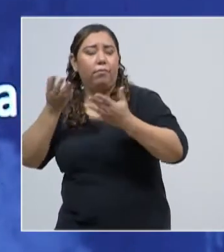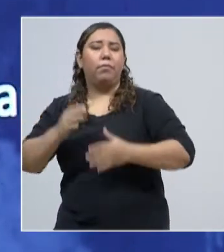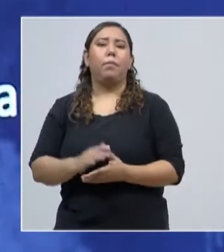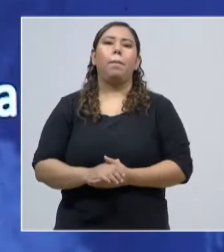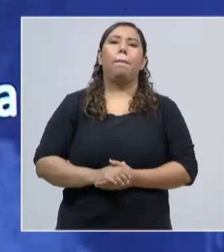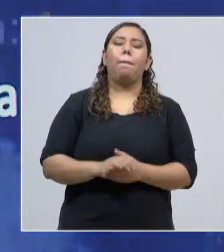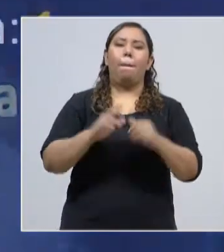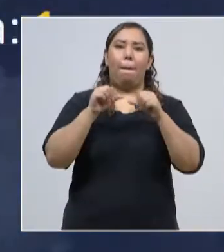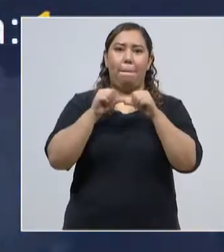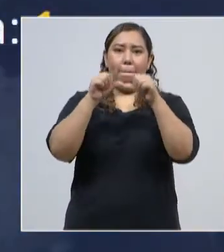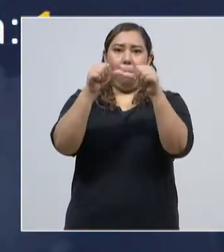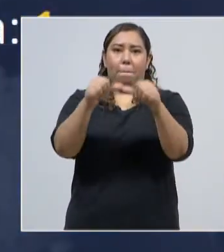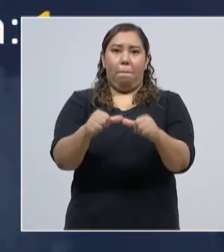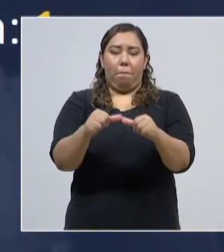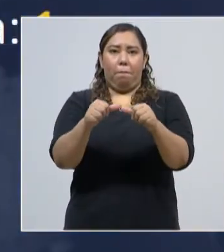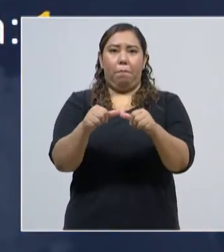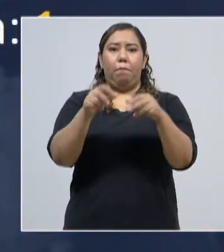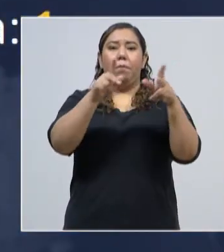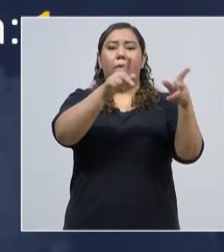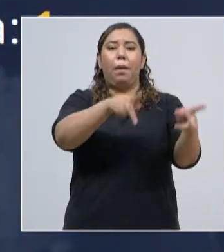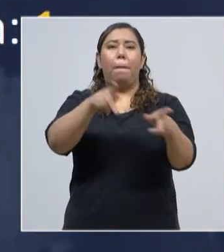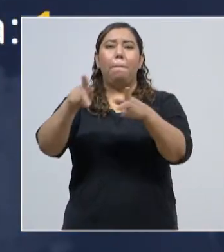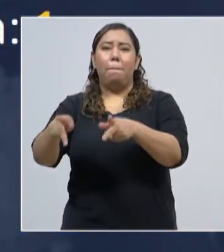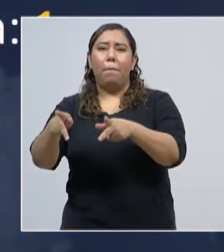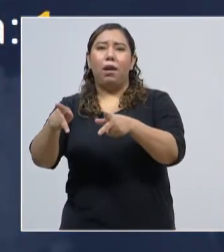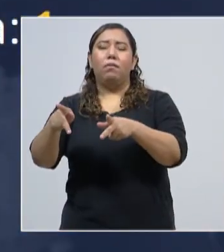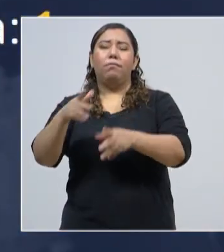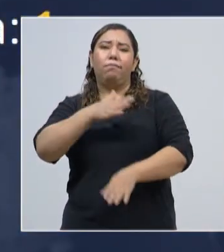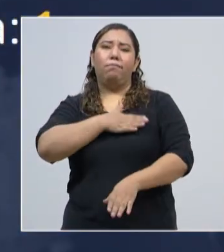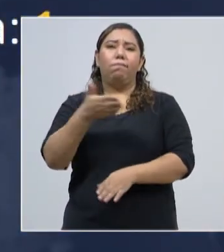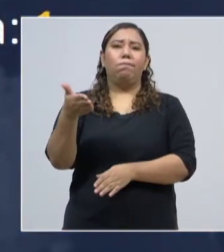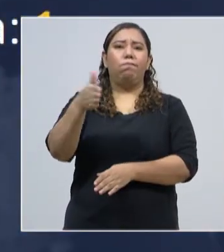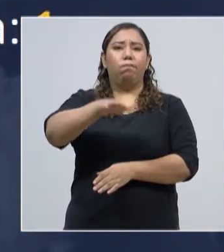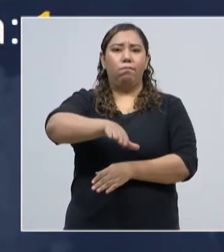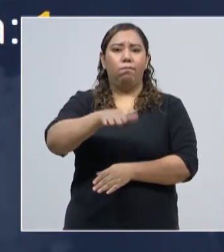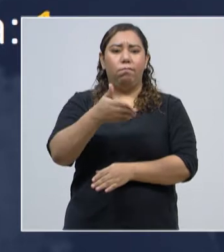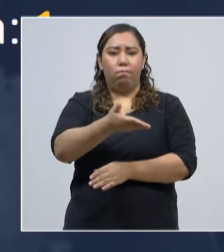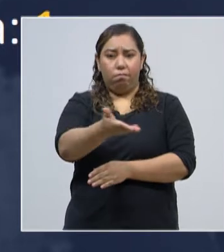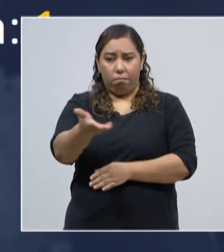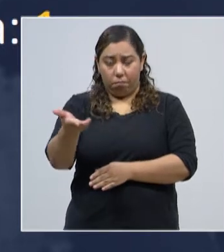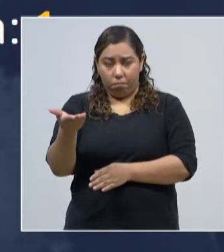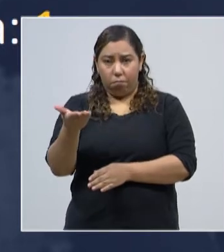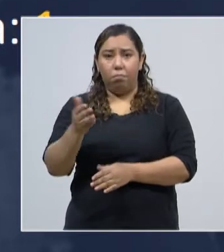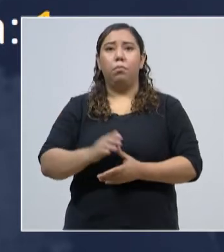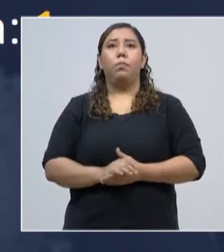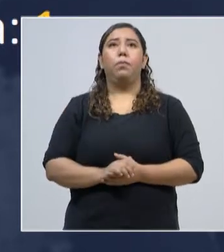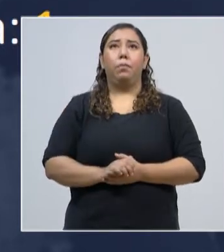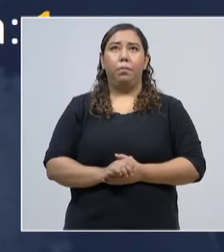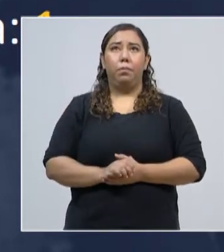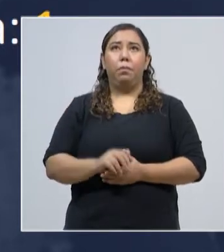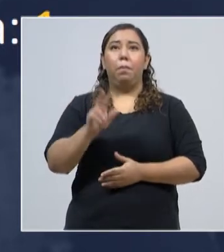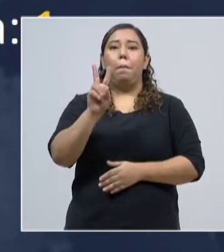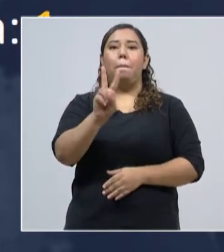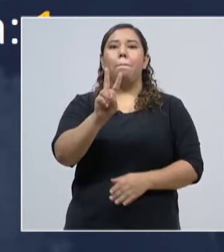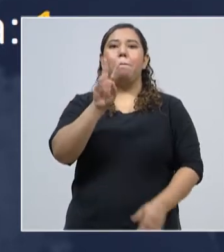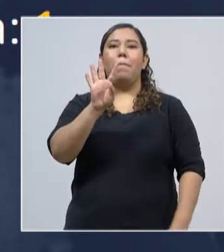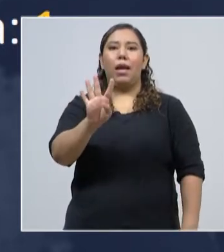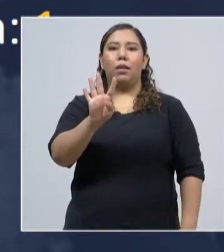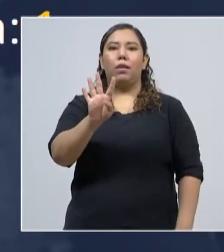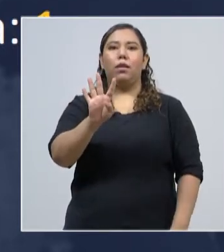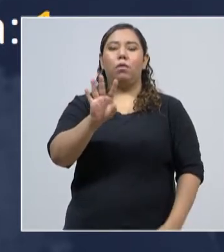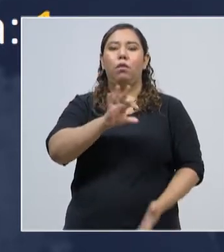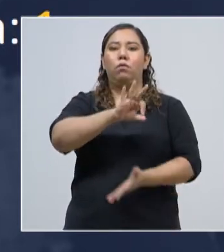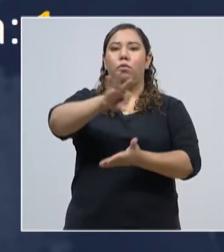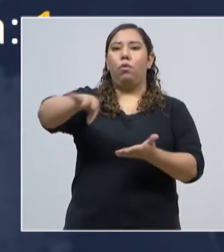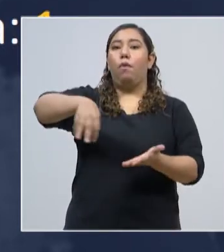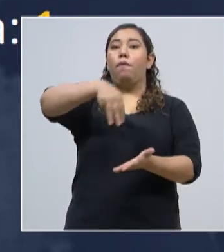el tema de las personas que lamentablemente han fallecido. Se confirman 24 personas en